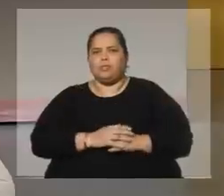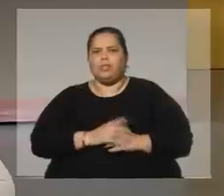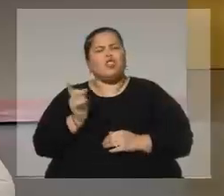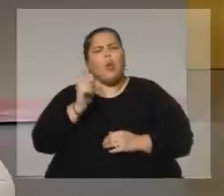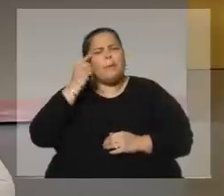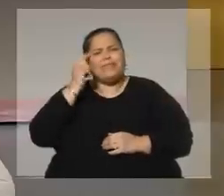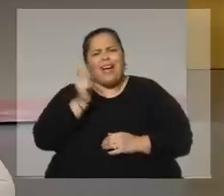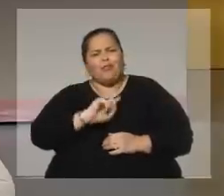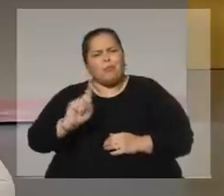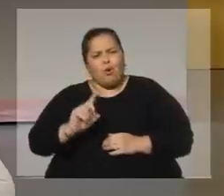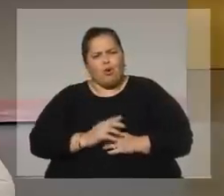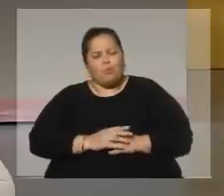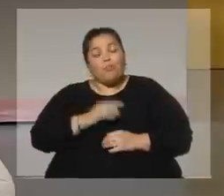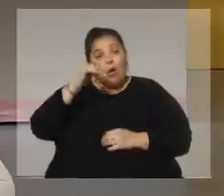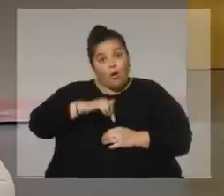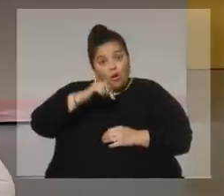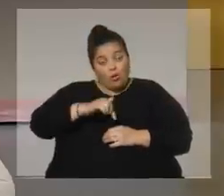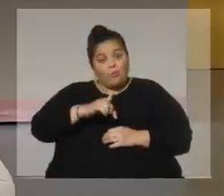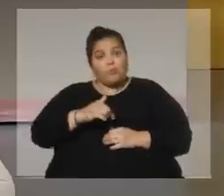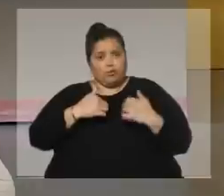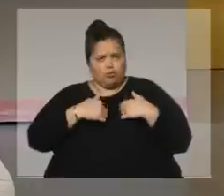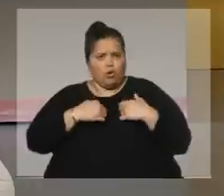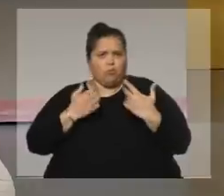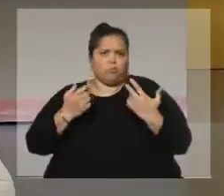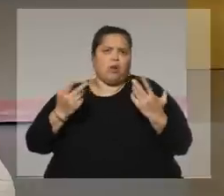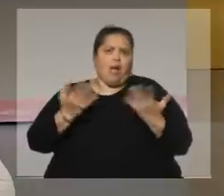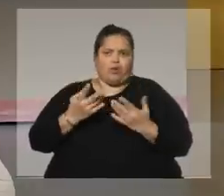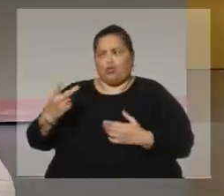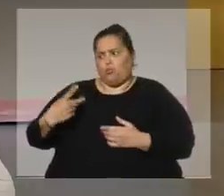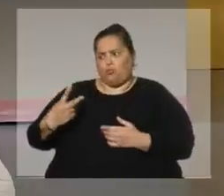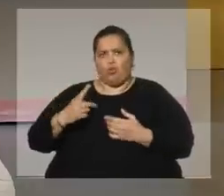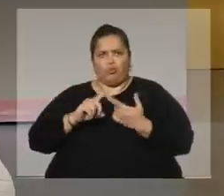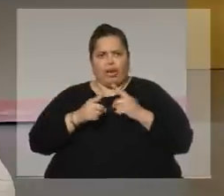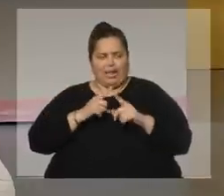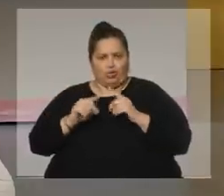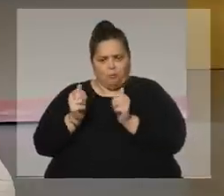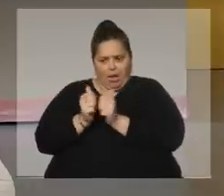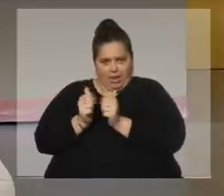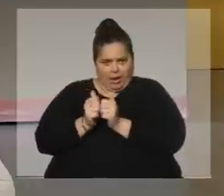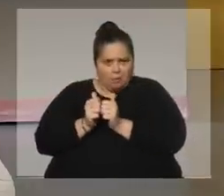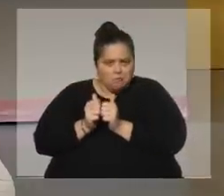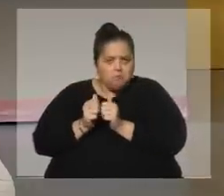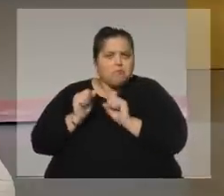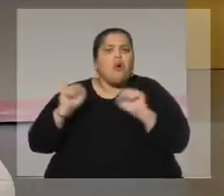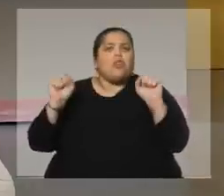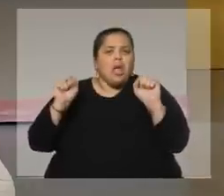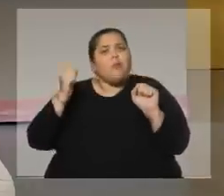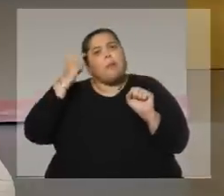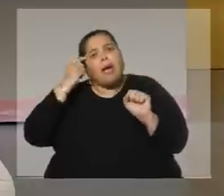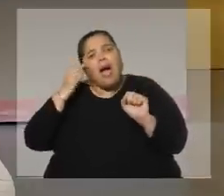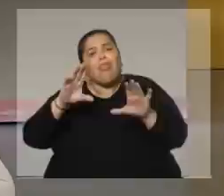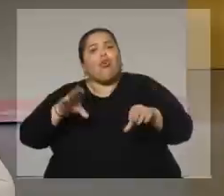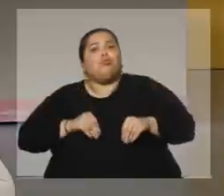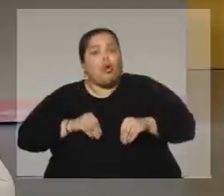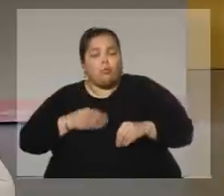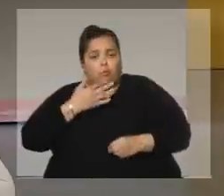absolutamente. Y hoy podría decir, somos una relación de pareja y podríamos pensar en adoptar,